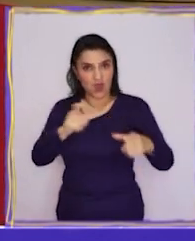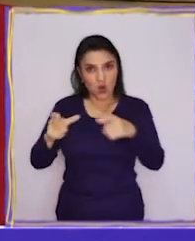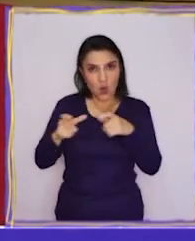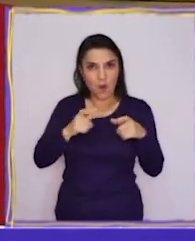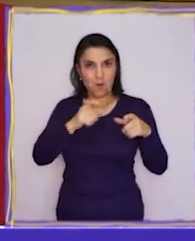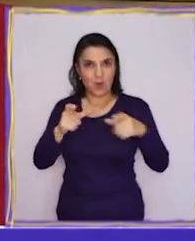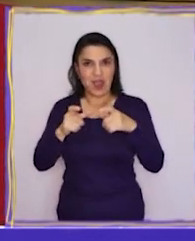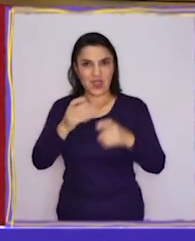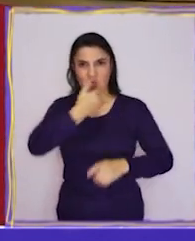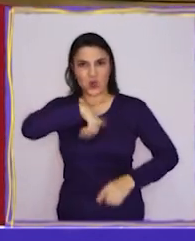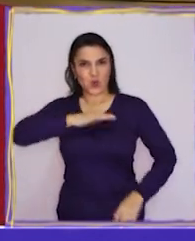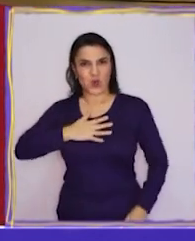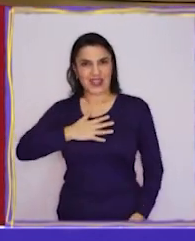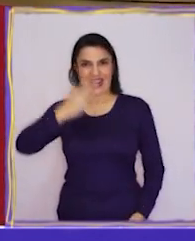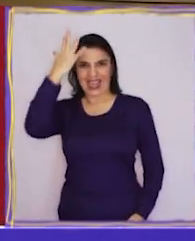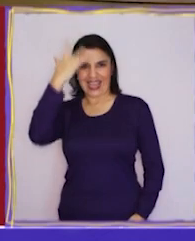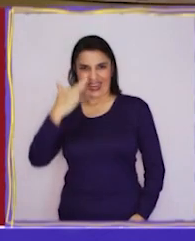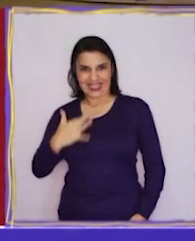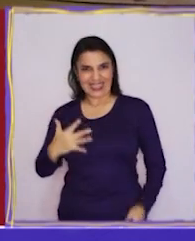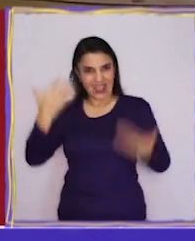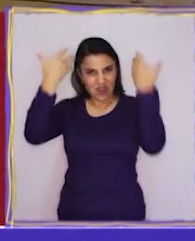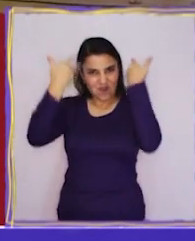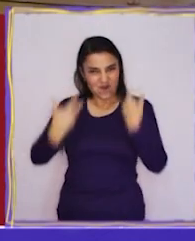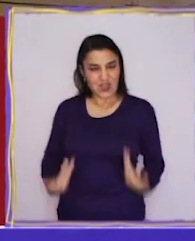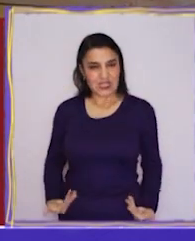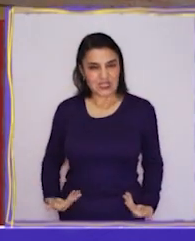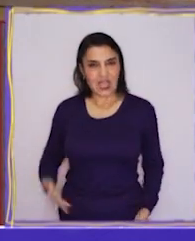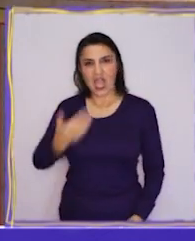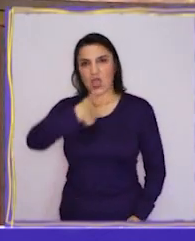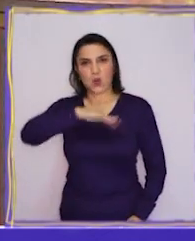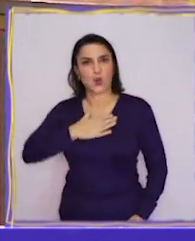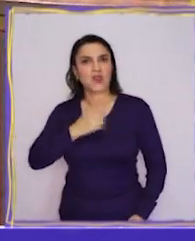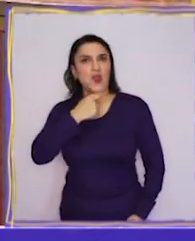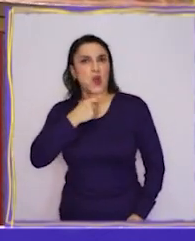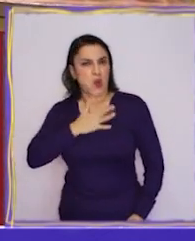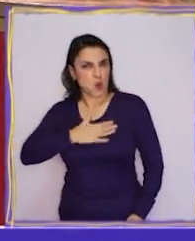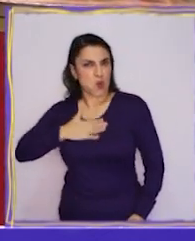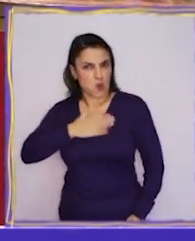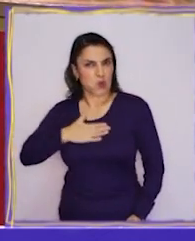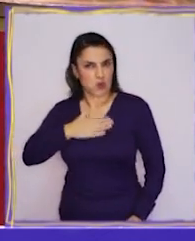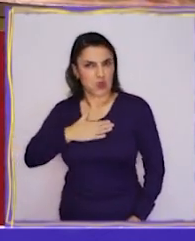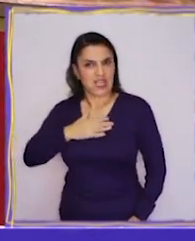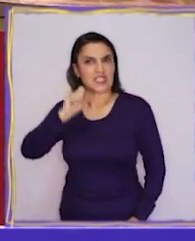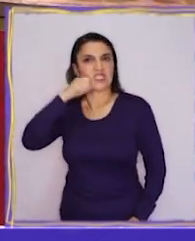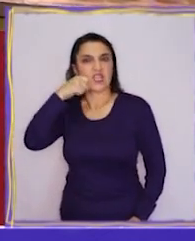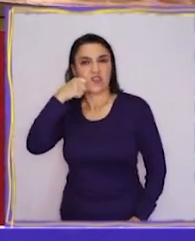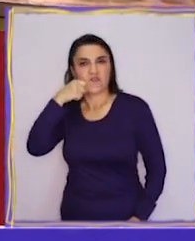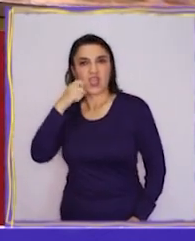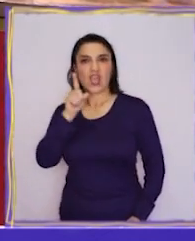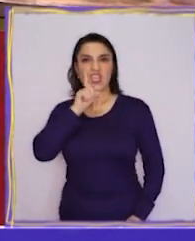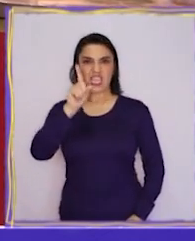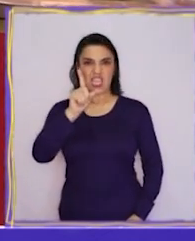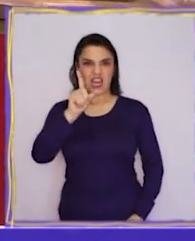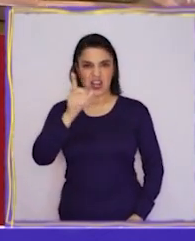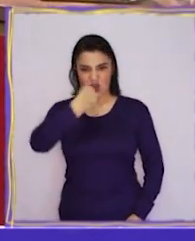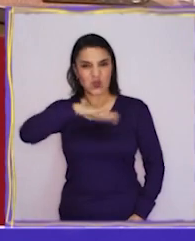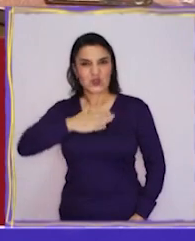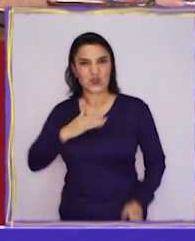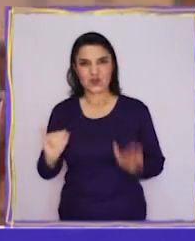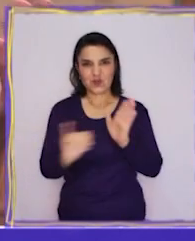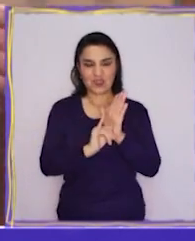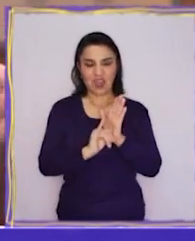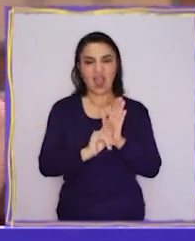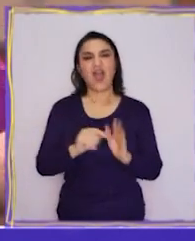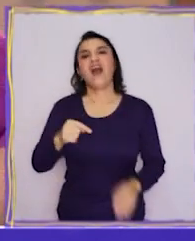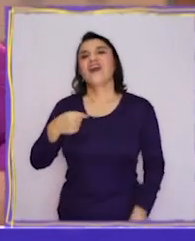cumpleaños, nuestras características físicas y nuestros gustos nos dicen quiénes somos. Creo